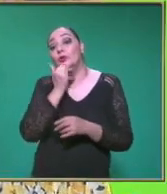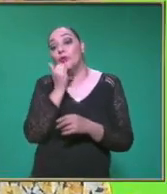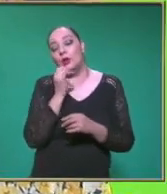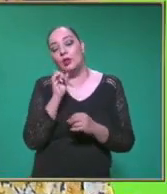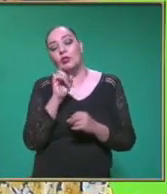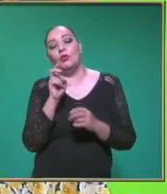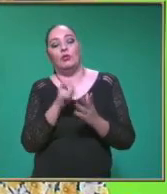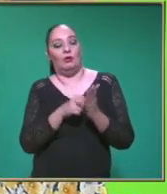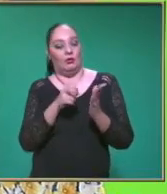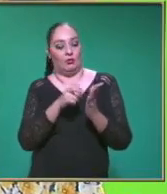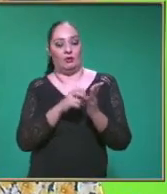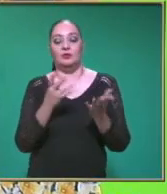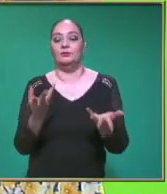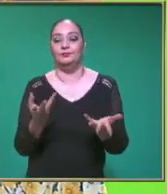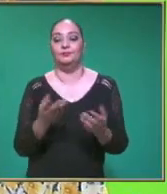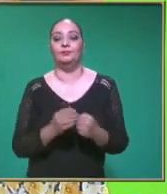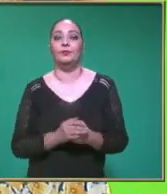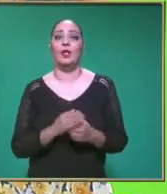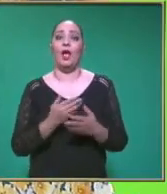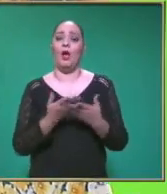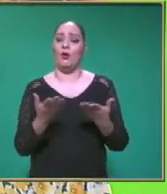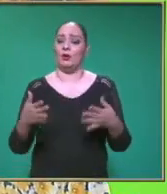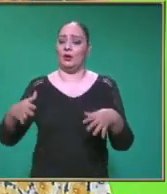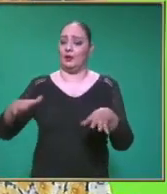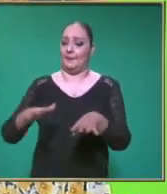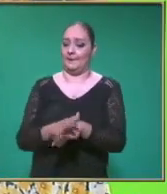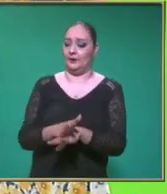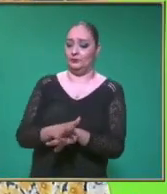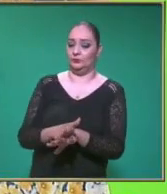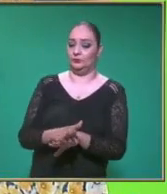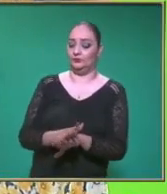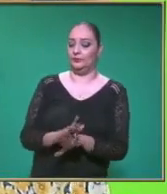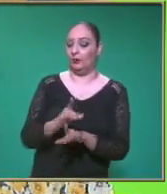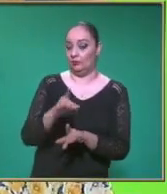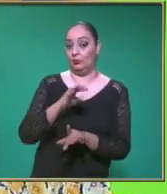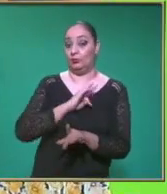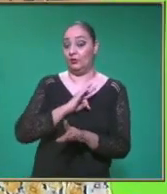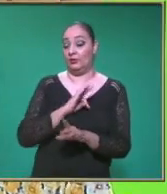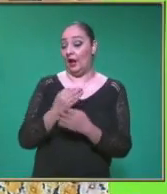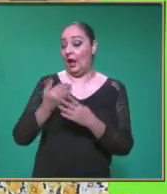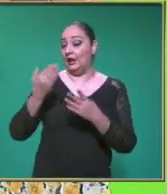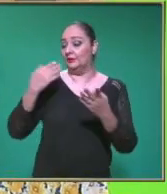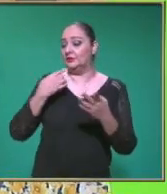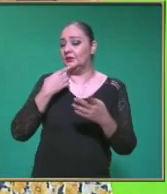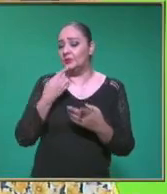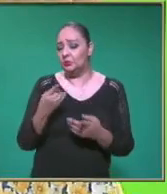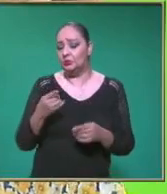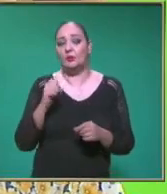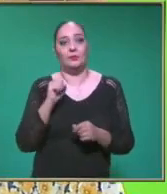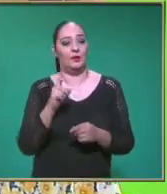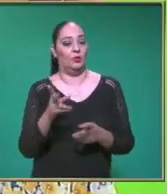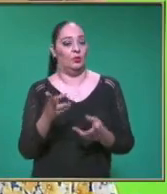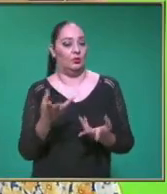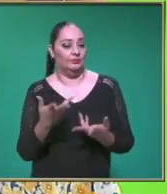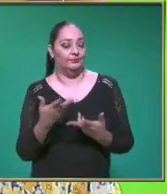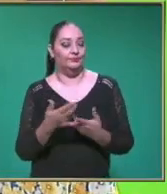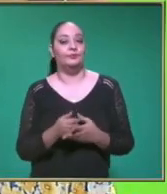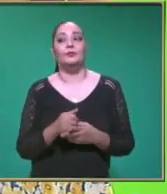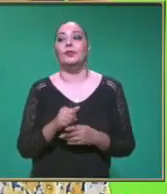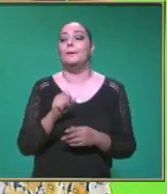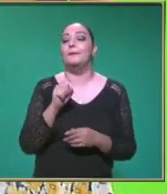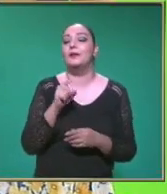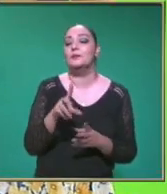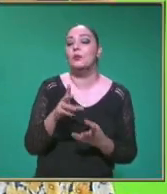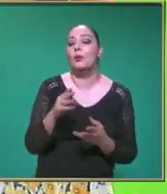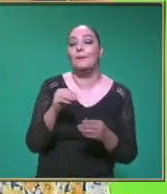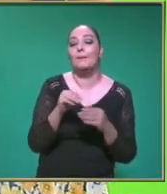voy a corregir Entonces Hacemos la sustitución Como ya les habíamos mencionado Con todo Y unidades de medida En este caso Las unidades de medida